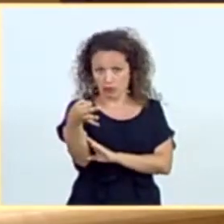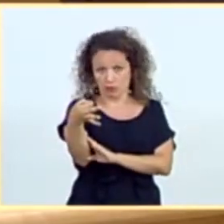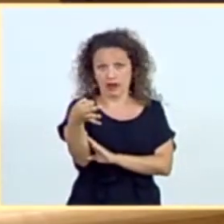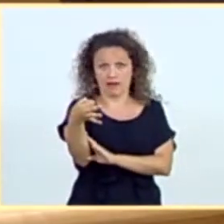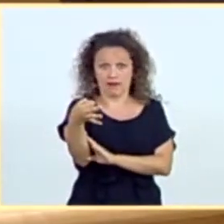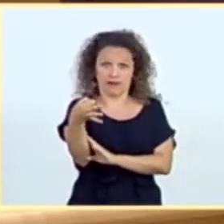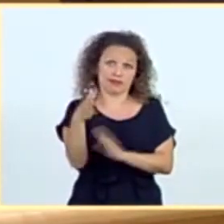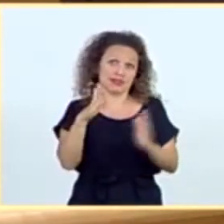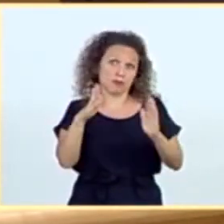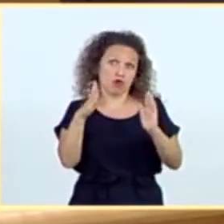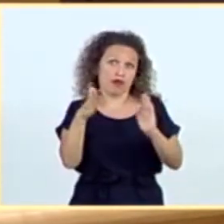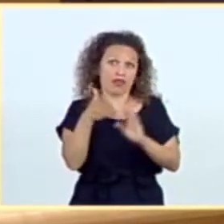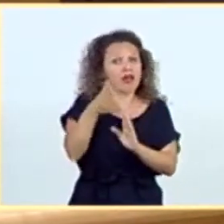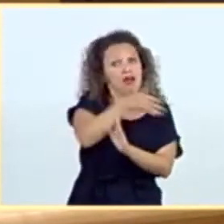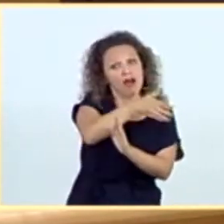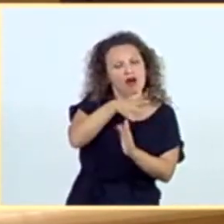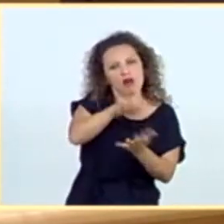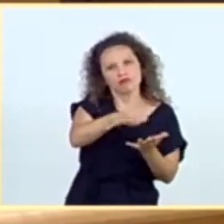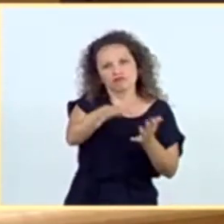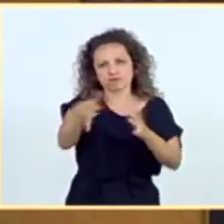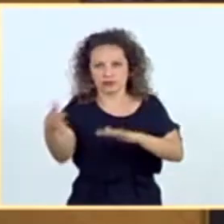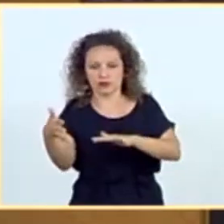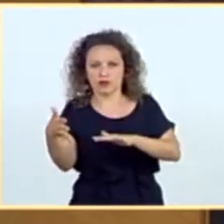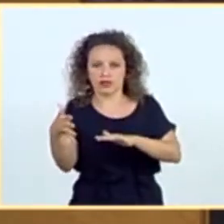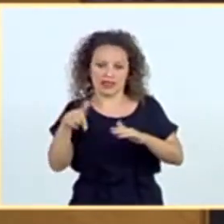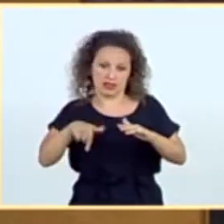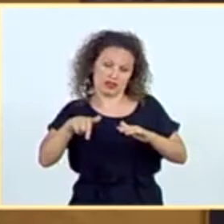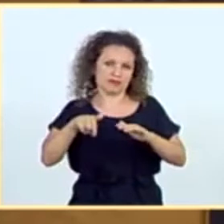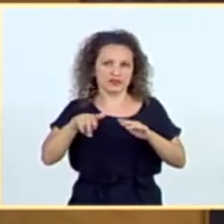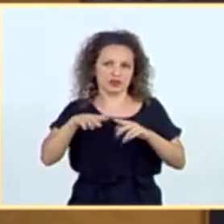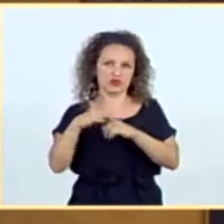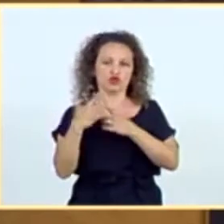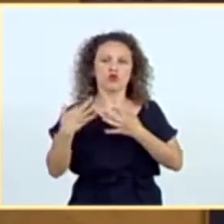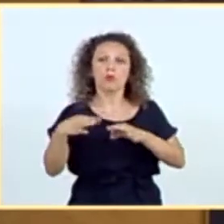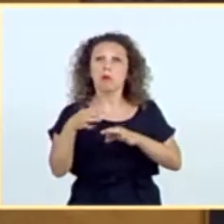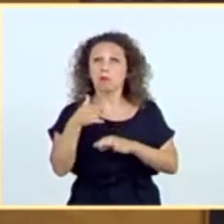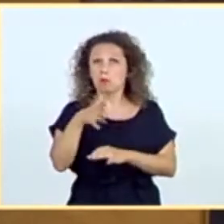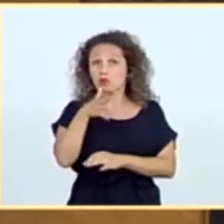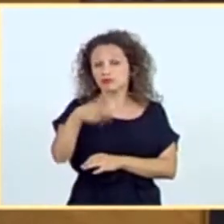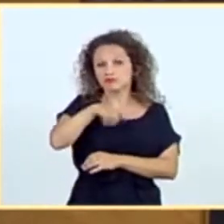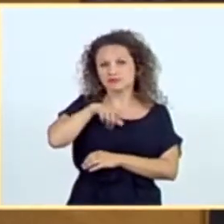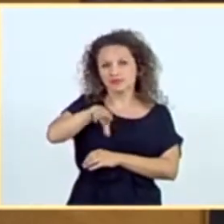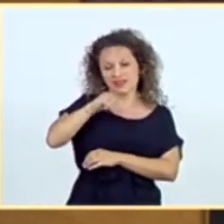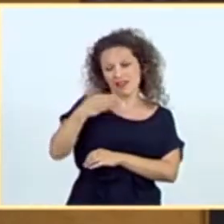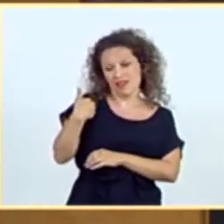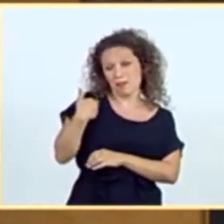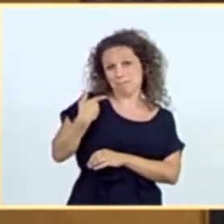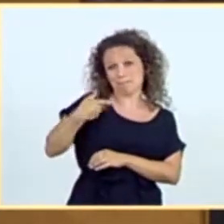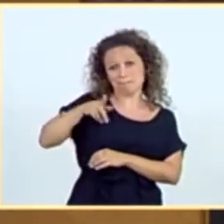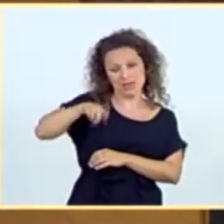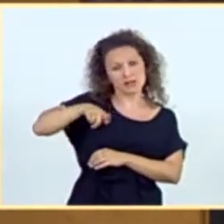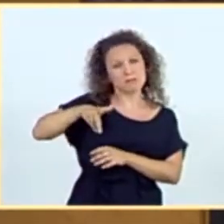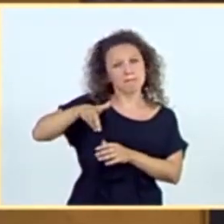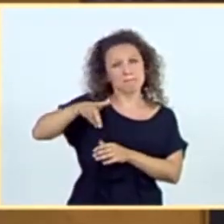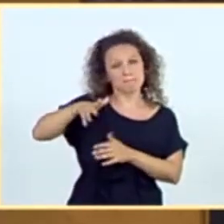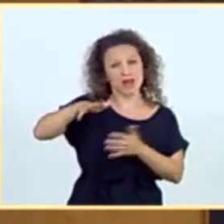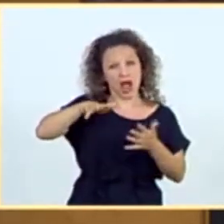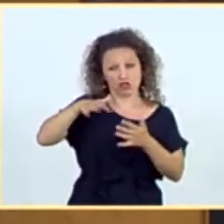durante toda la temporada, durante toda la anualidad, porque entendemos que desde el mes de marzo se ha visto afectada de forma importante